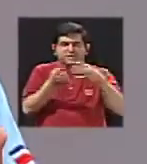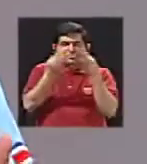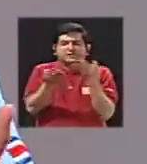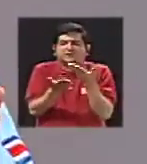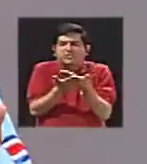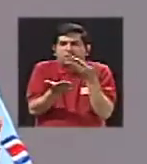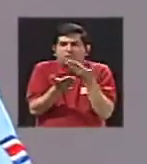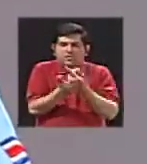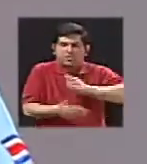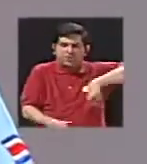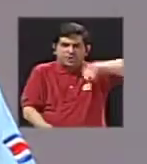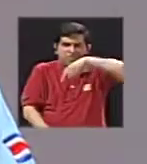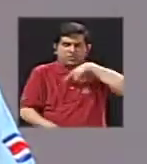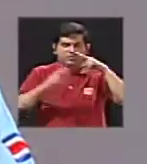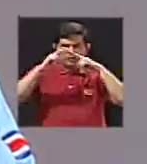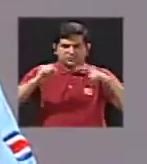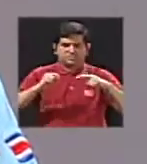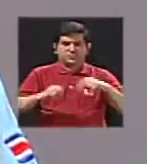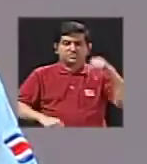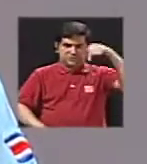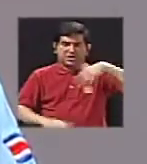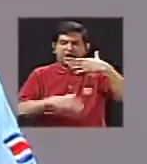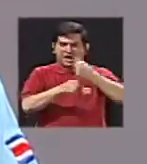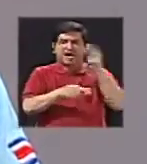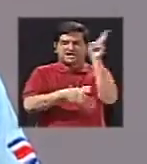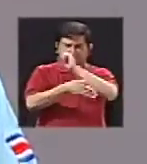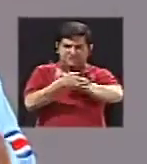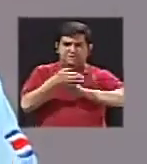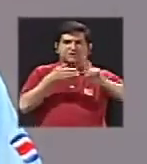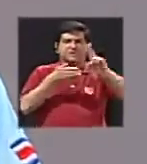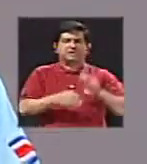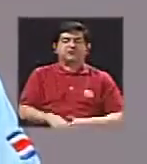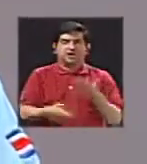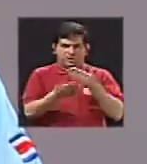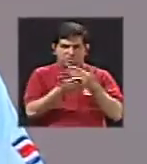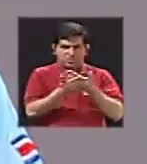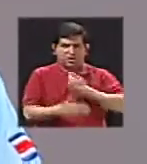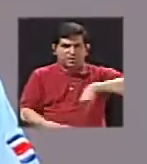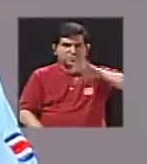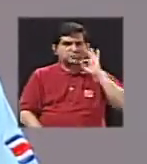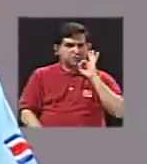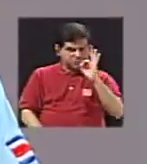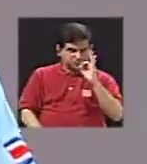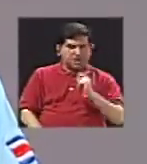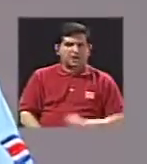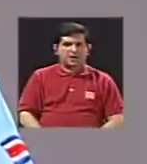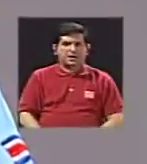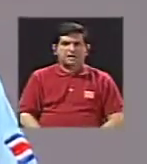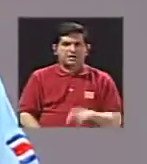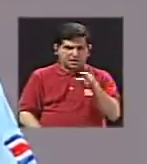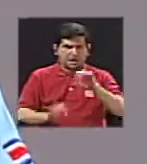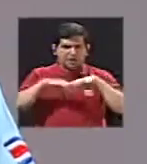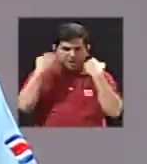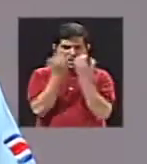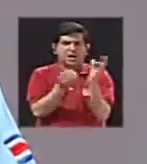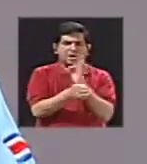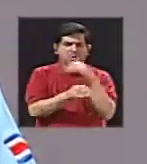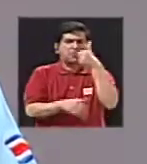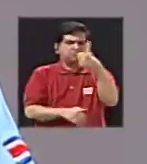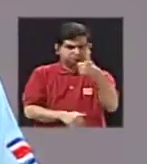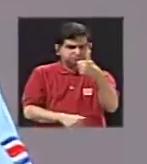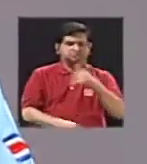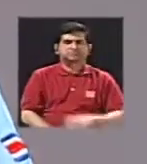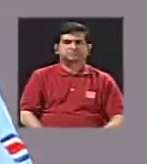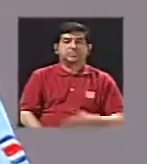corroborar con nuestros análisis hechos acá en la universidad pues comprobar de que estamos bien de que el kilipo está bien funcionando y